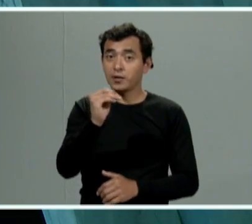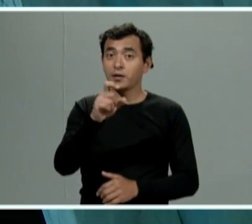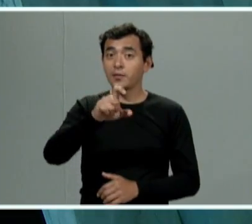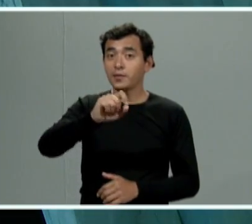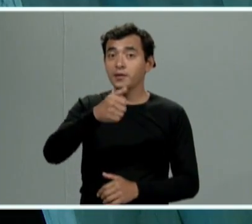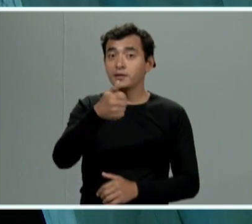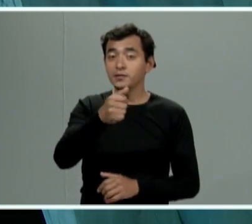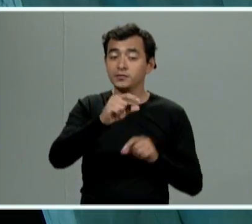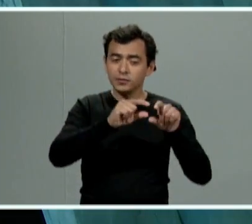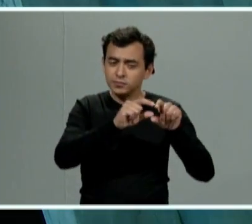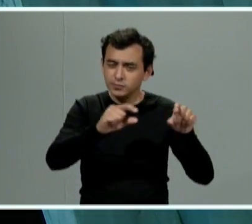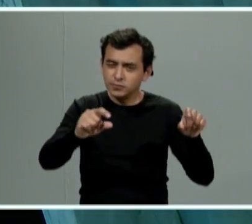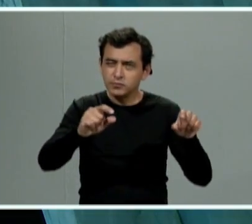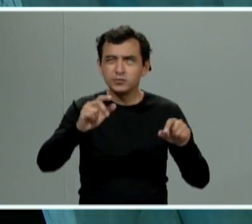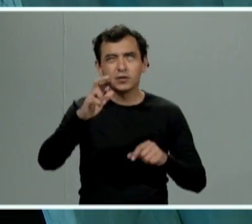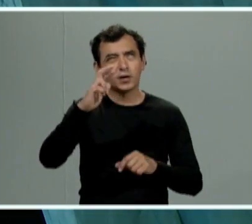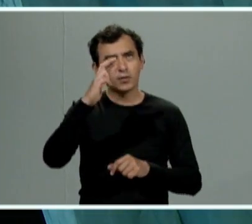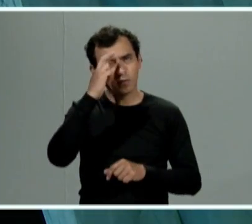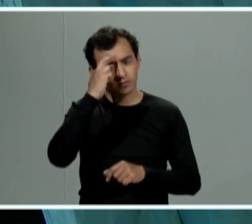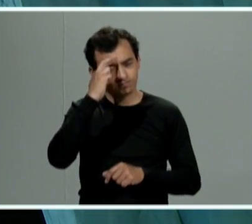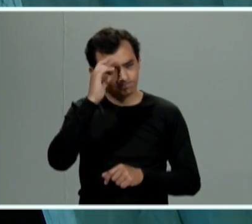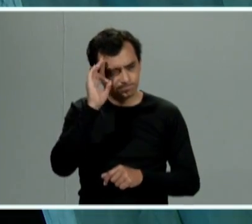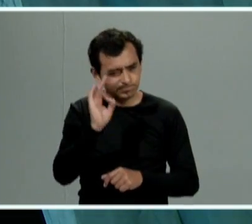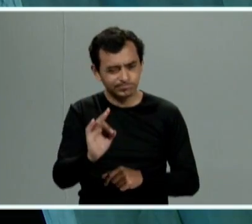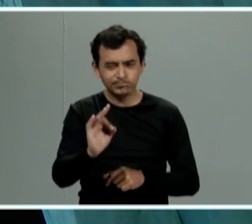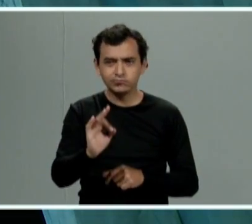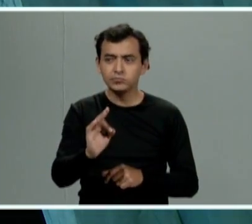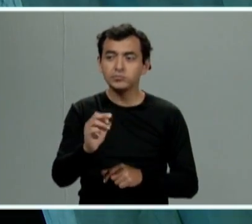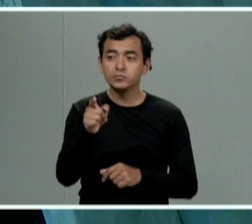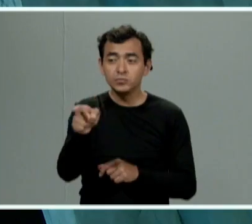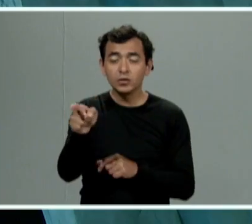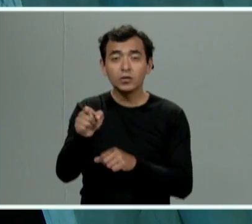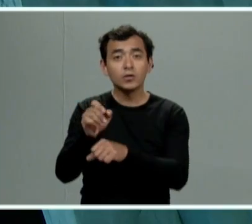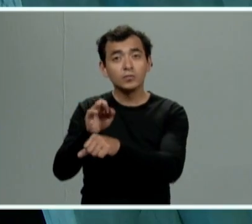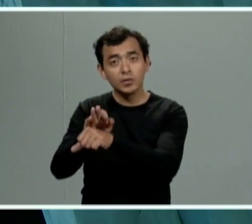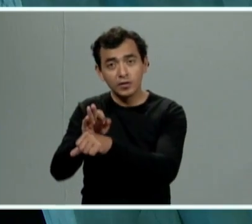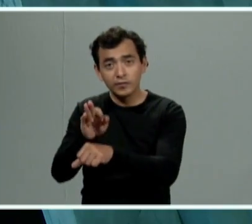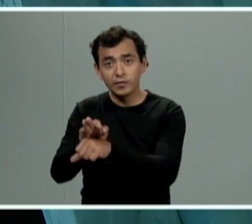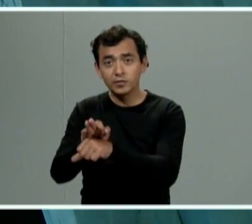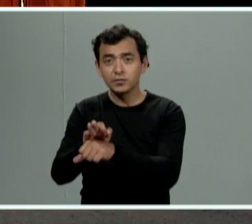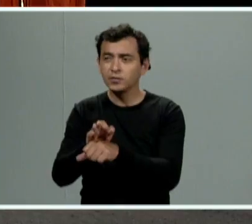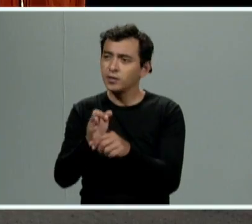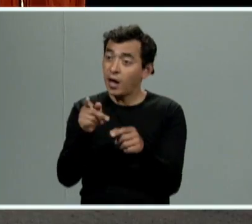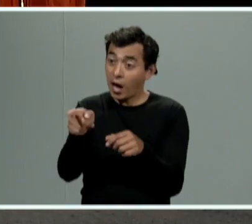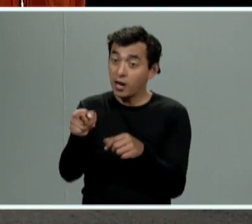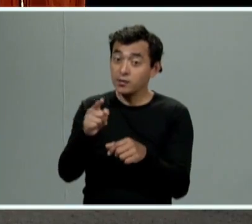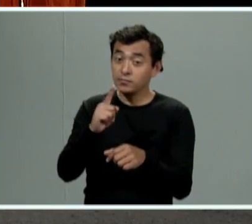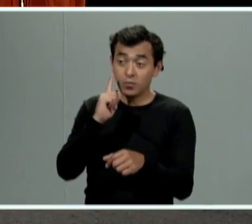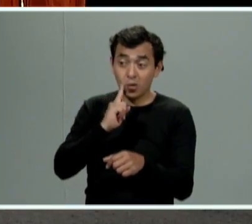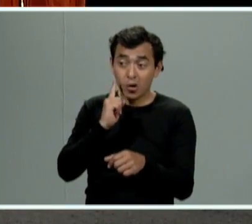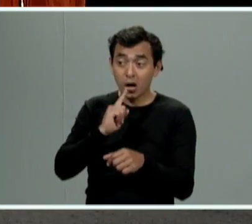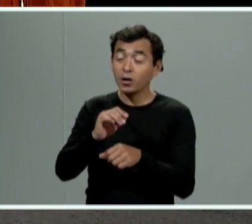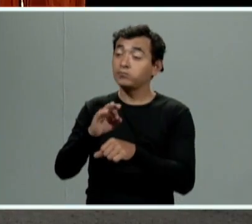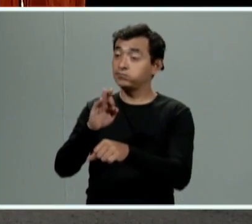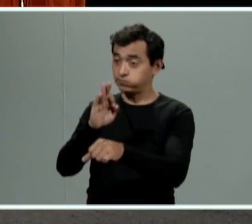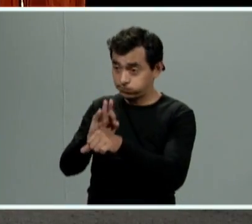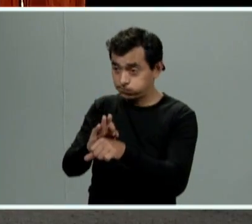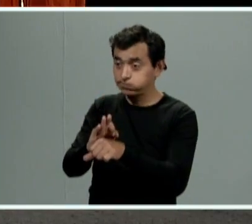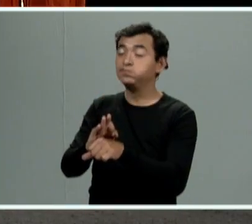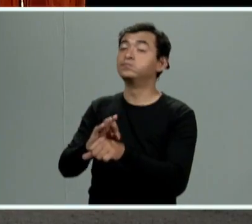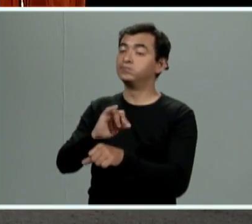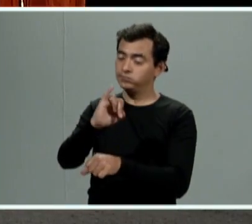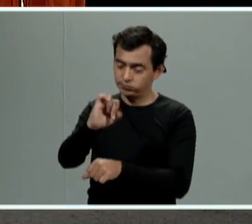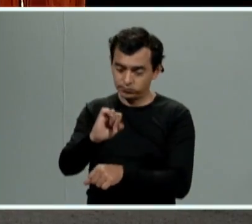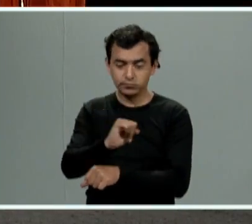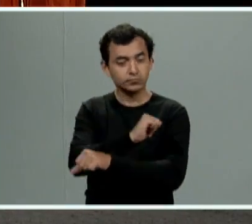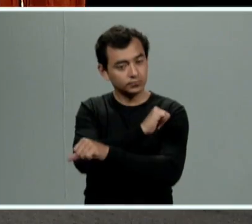nacional si mal no recuerdo establece su derecho a que se resguarde pues hay una protección para la persona para resguardar esa identidad de la